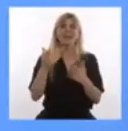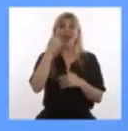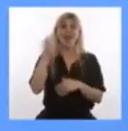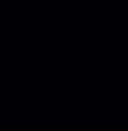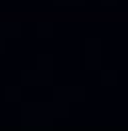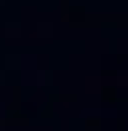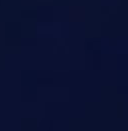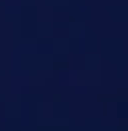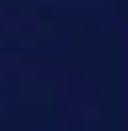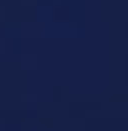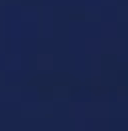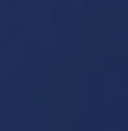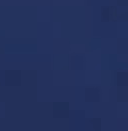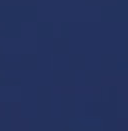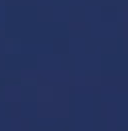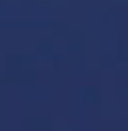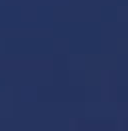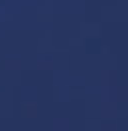todos y todas.